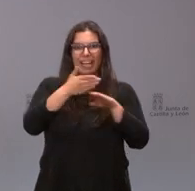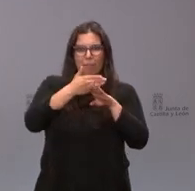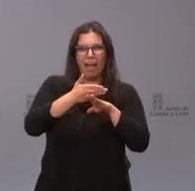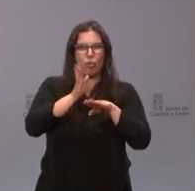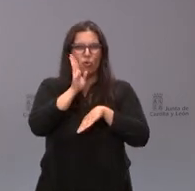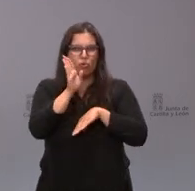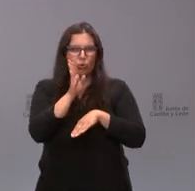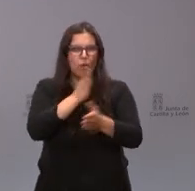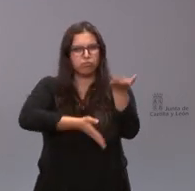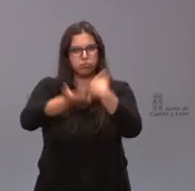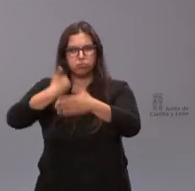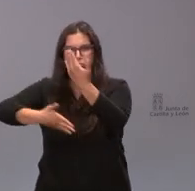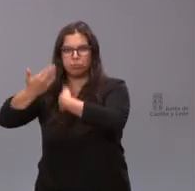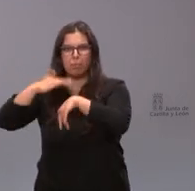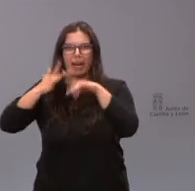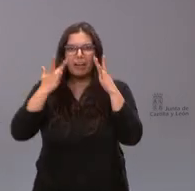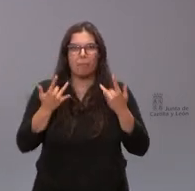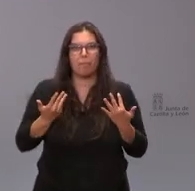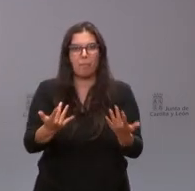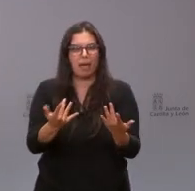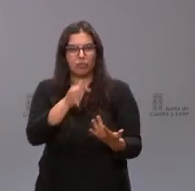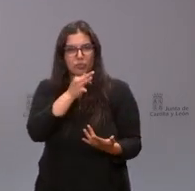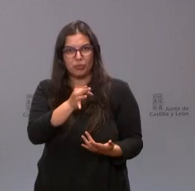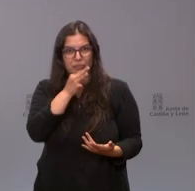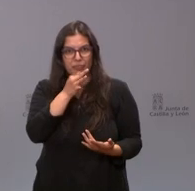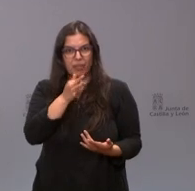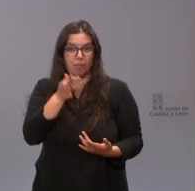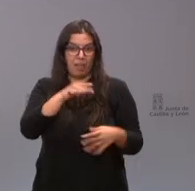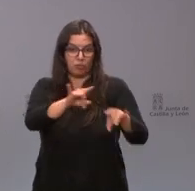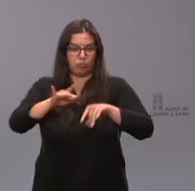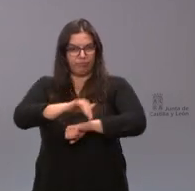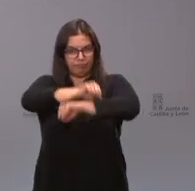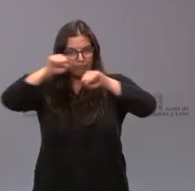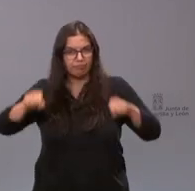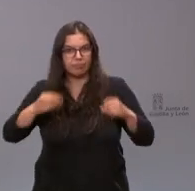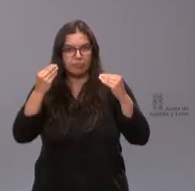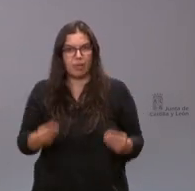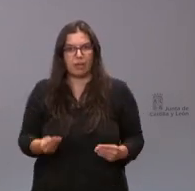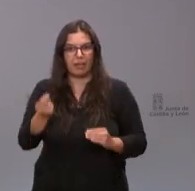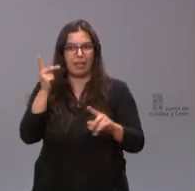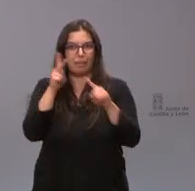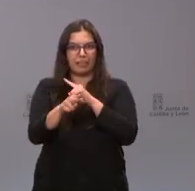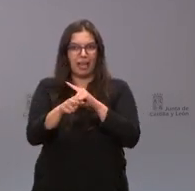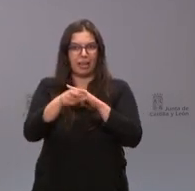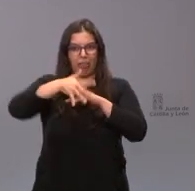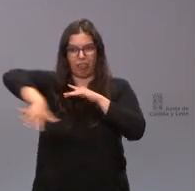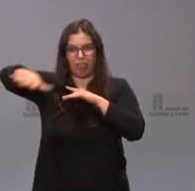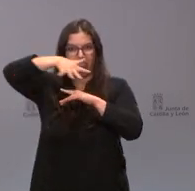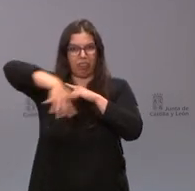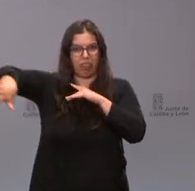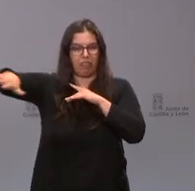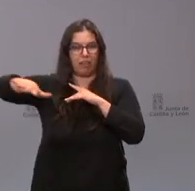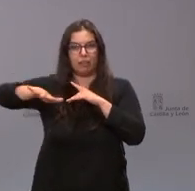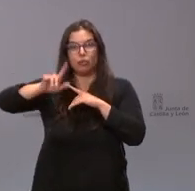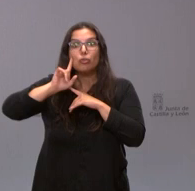la de la consolidación de los suelos ¿no? ¿hay alguna medida para evitar que se pierda? no sé si